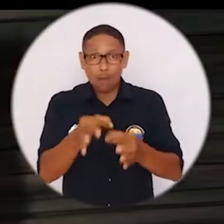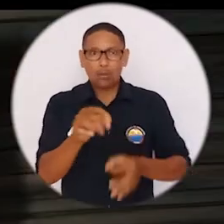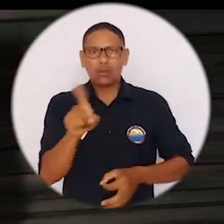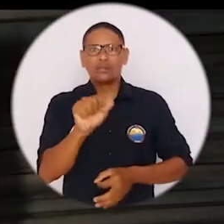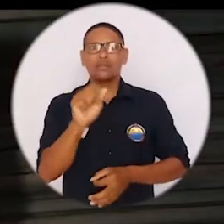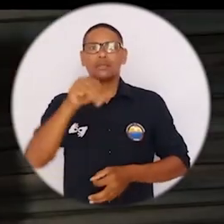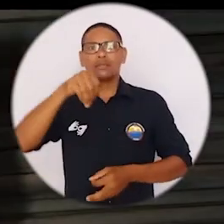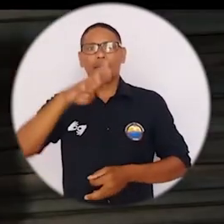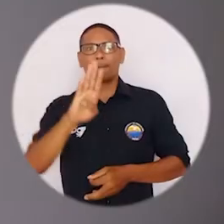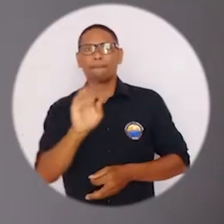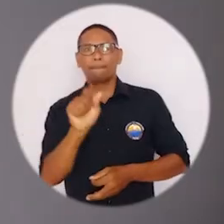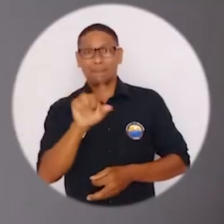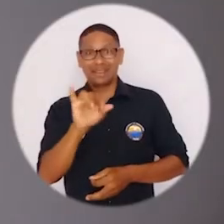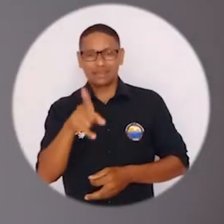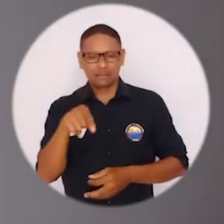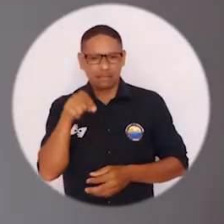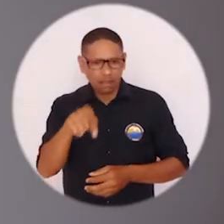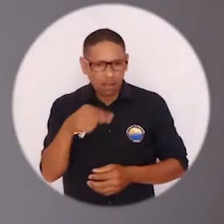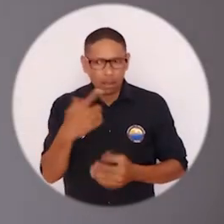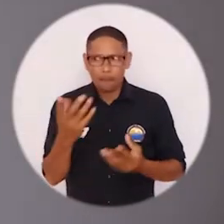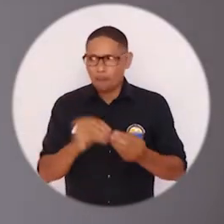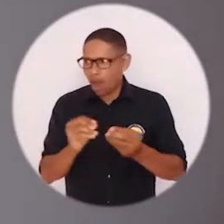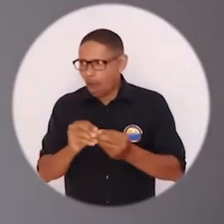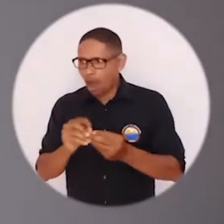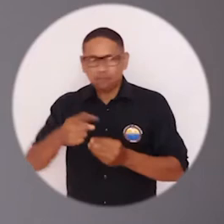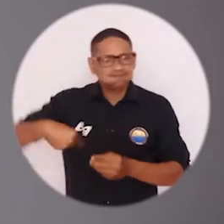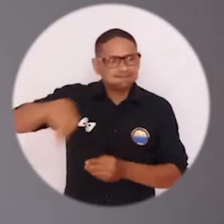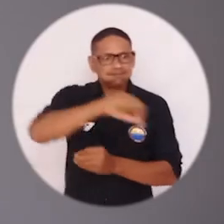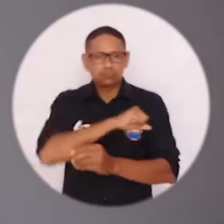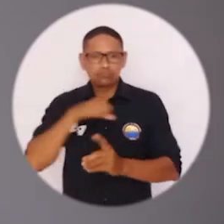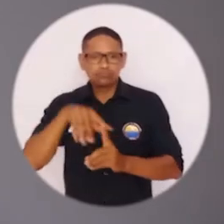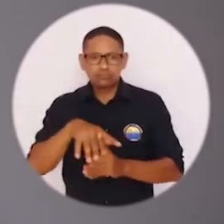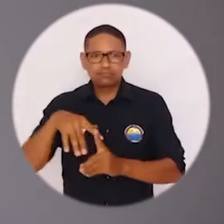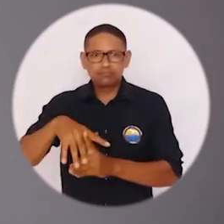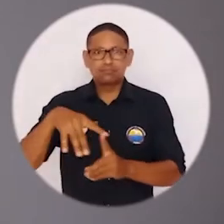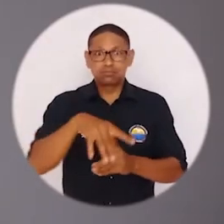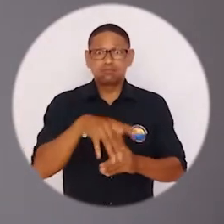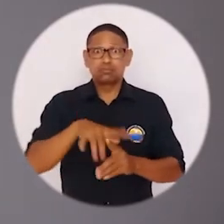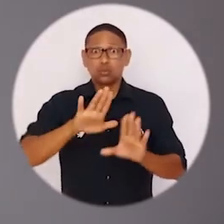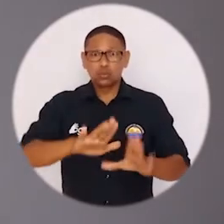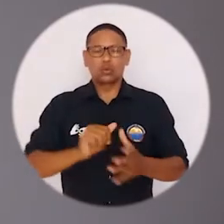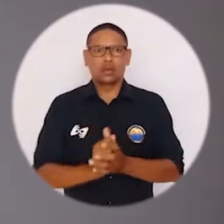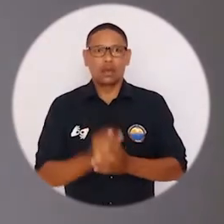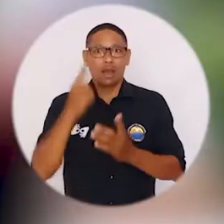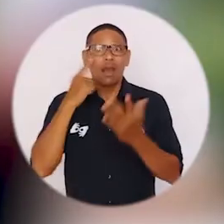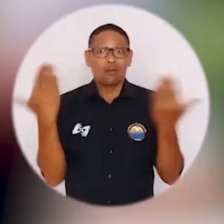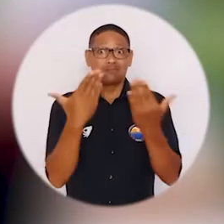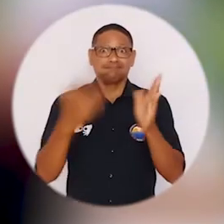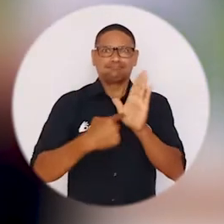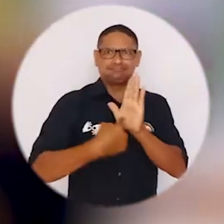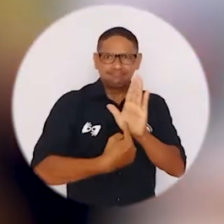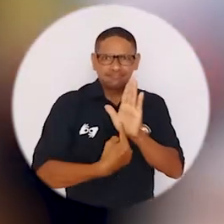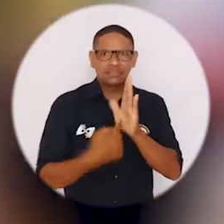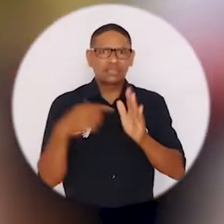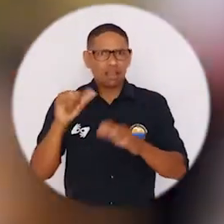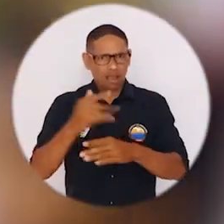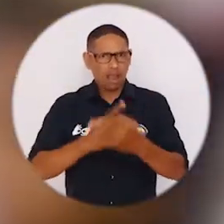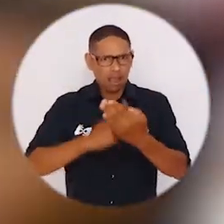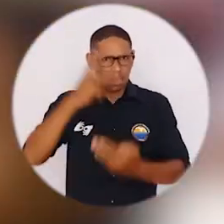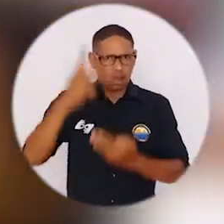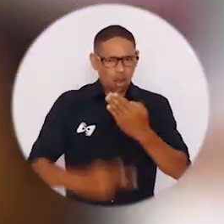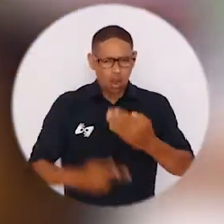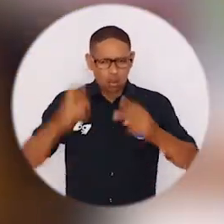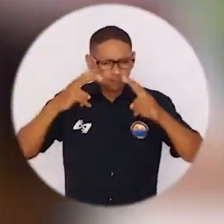Basilio de Palenque y cómo las dinámicas occidentales han interferido en su cotidianidad hasta debilitar su tradición. Este producto